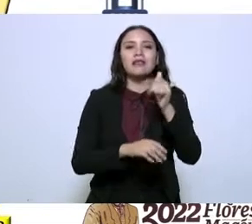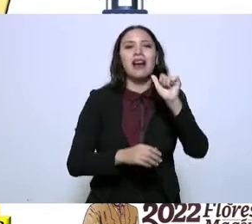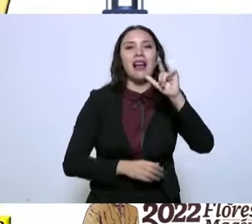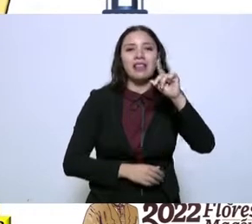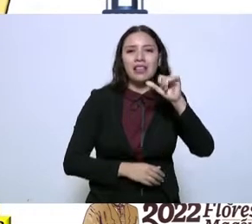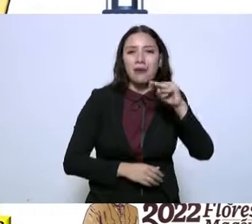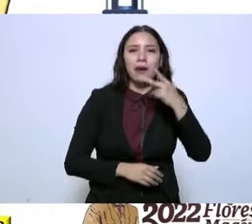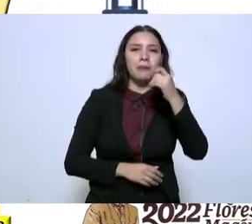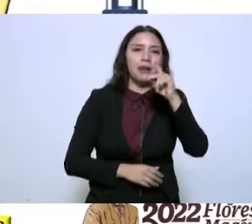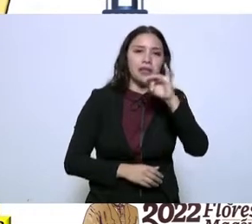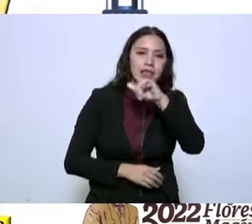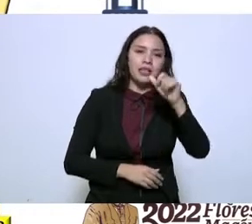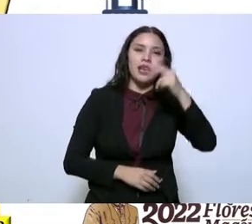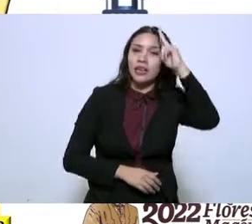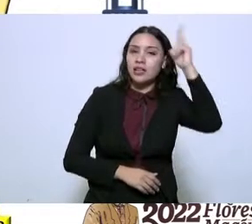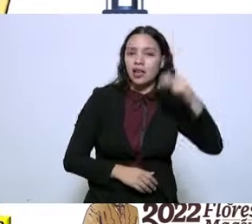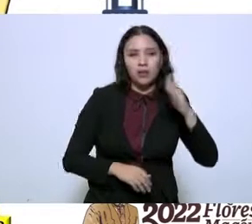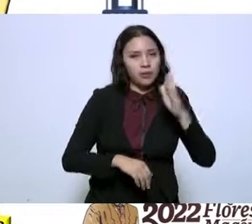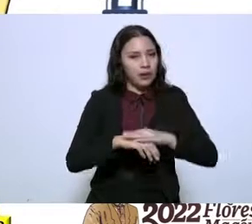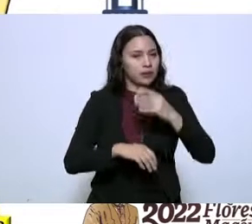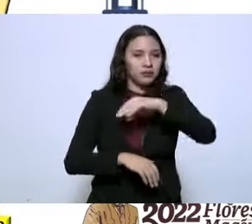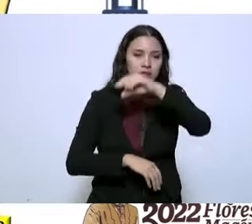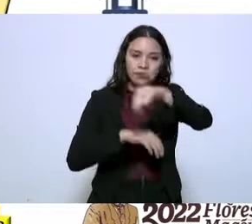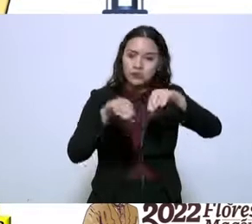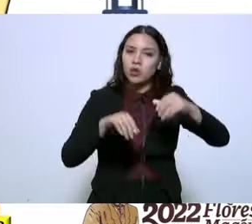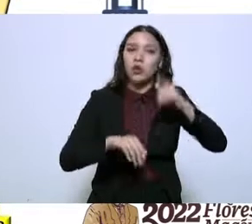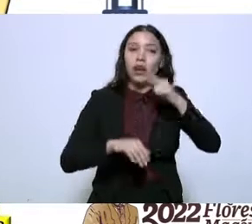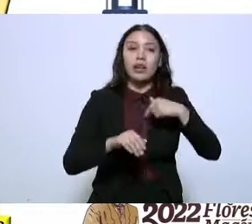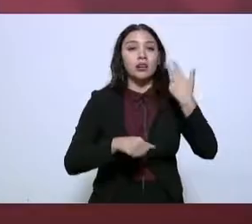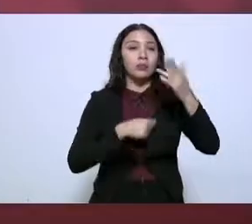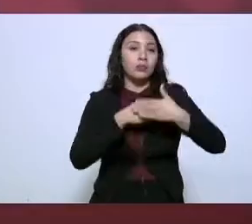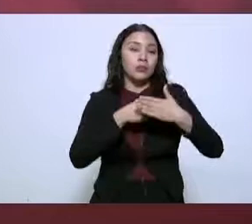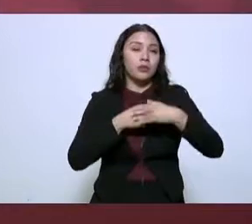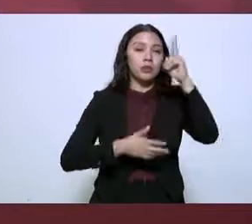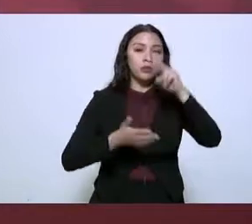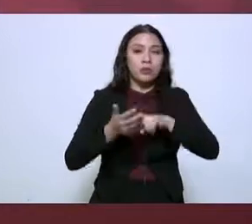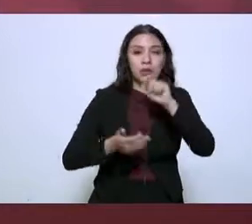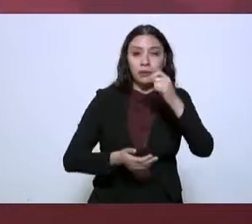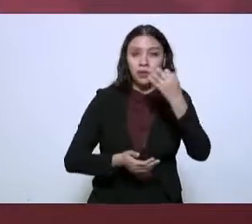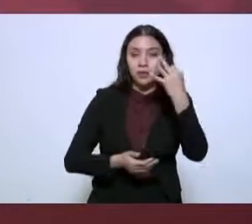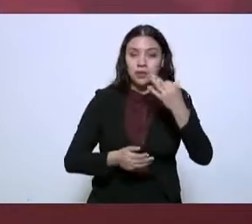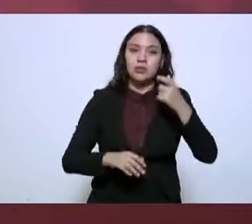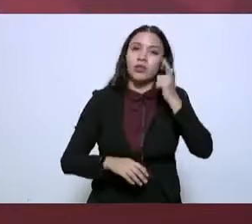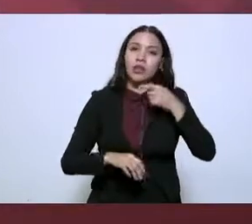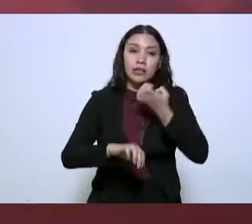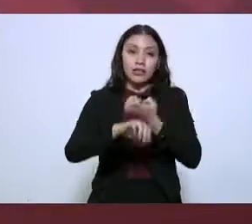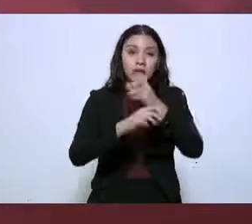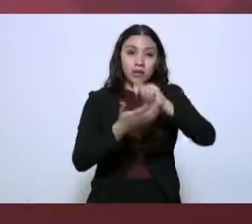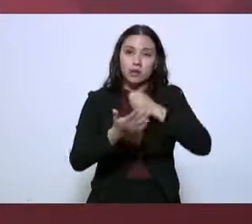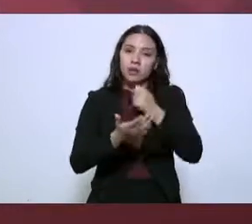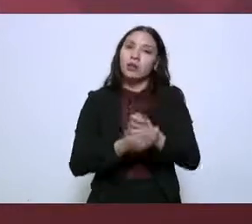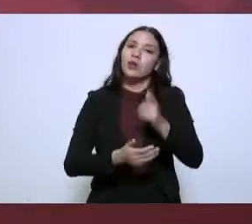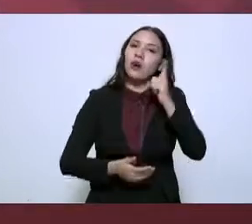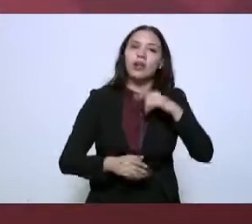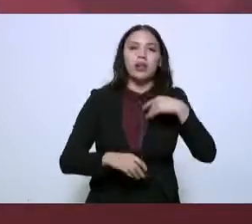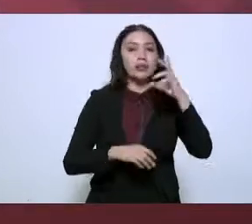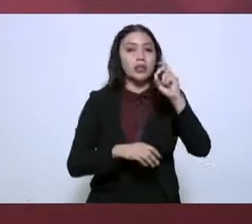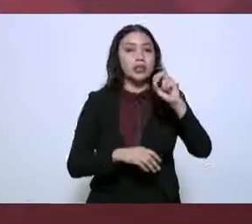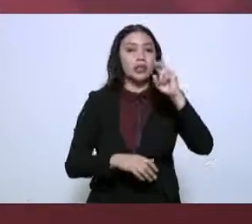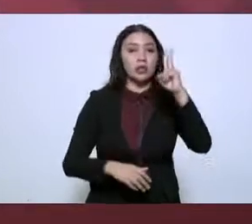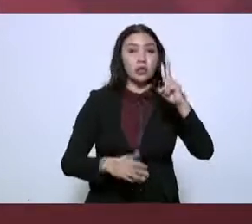Hidalgo. De tal manera que al final del 2023 el Estado contará con 32 instalaciones